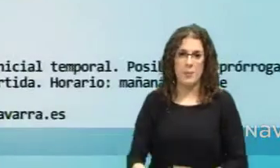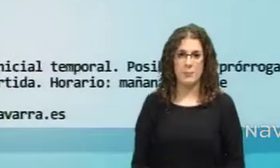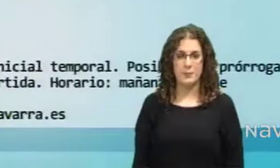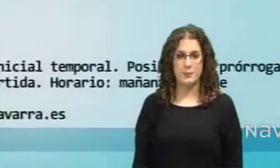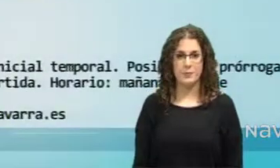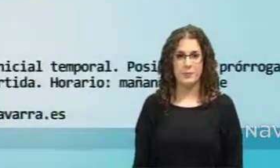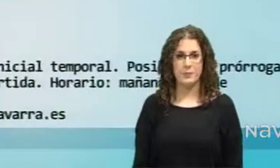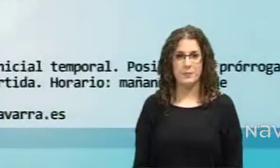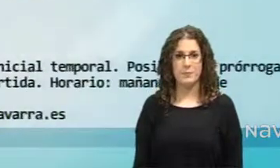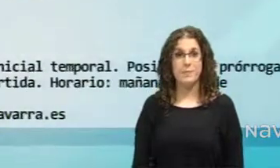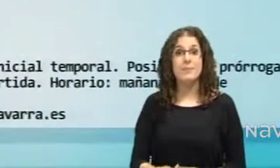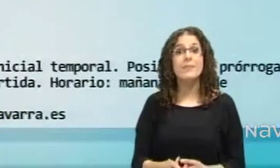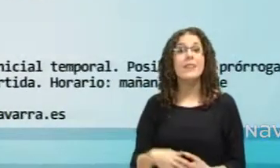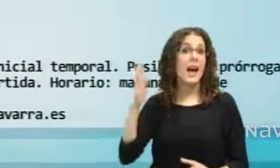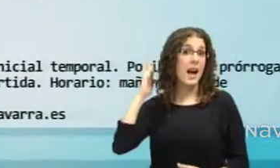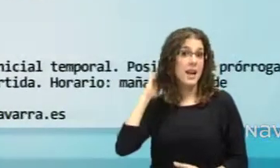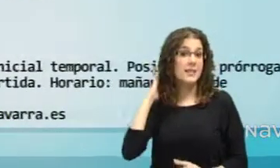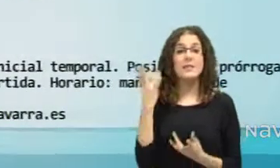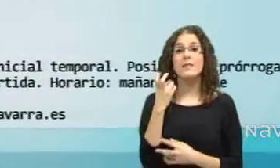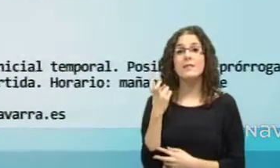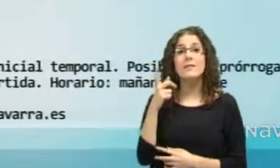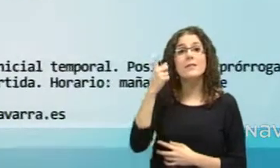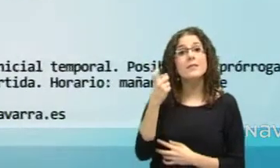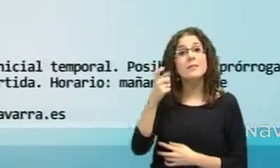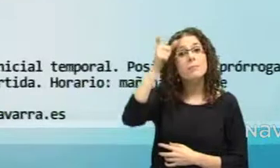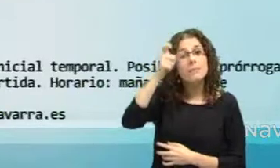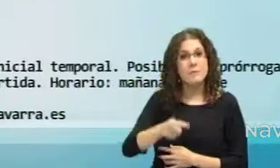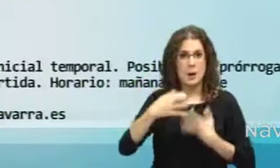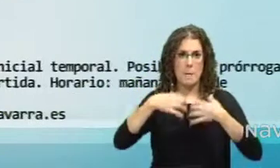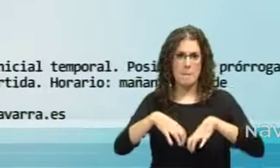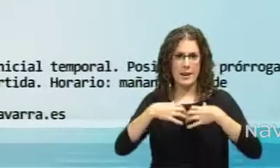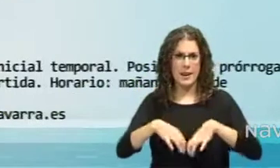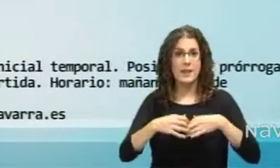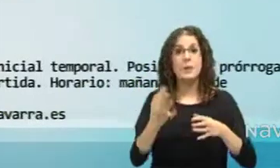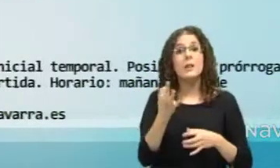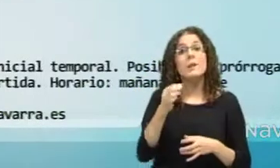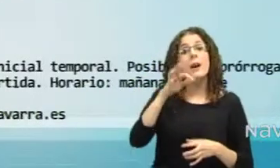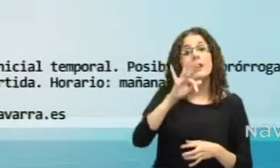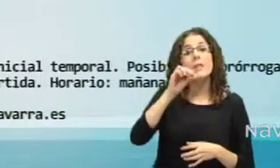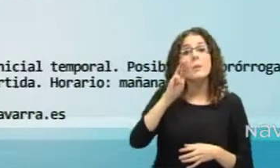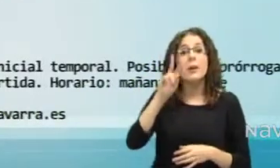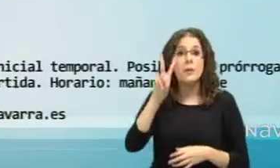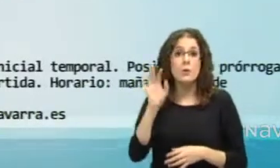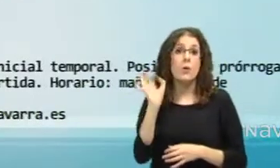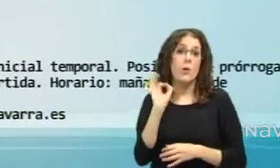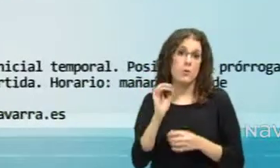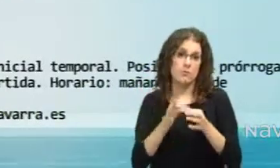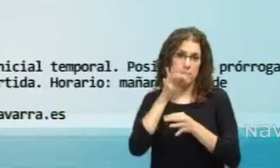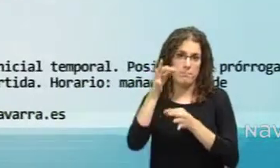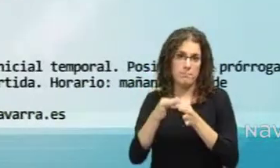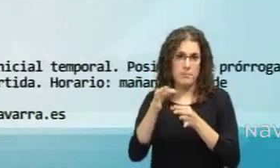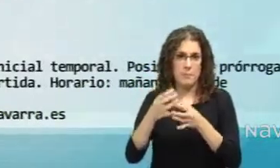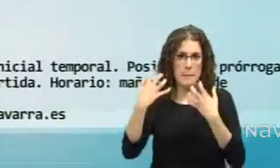En Alsasua necesitan un mecánico de ajustado de piezas, con estudios de FP2 o grado en mecánica y con experiencia